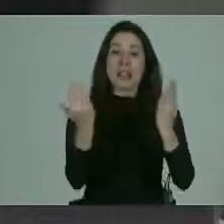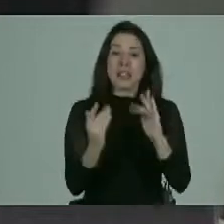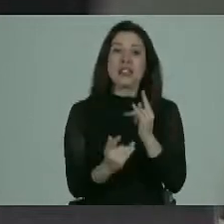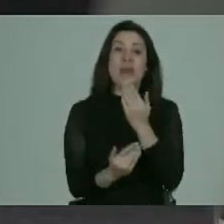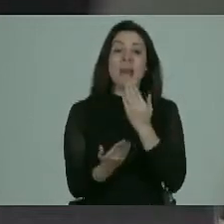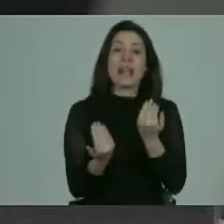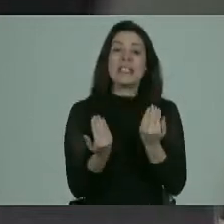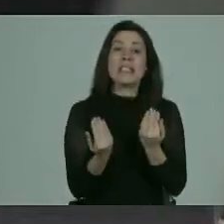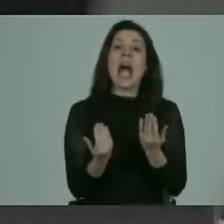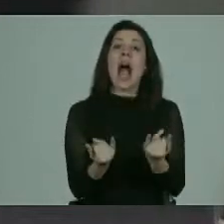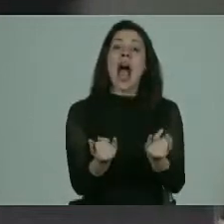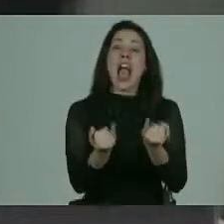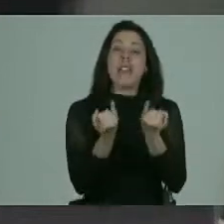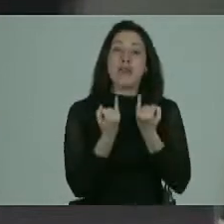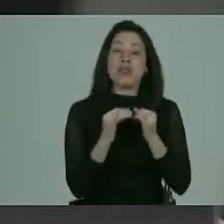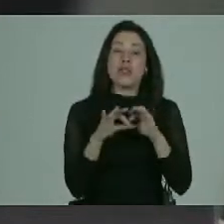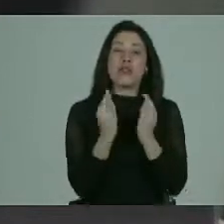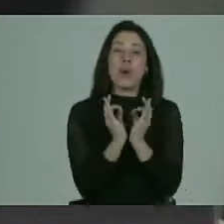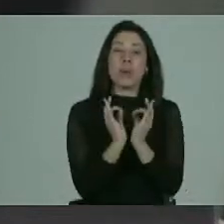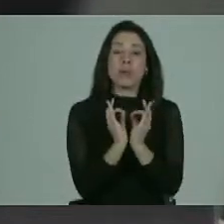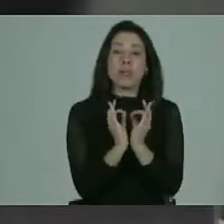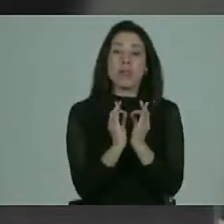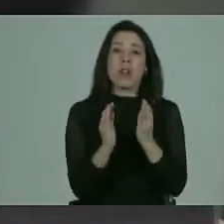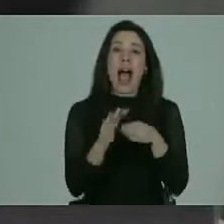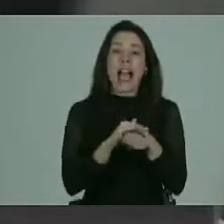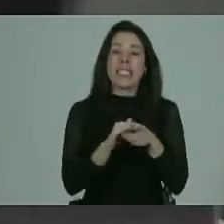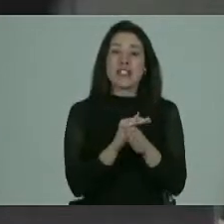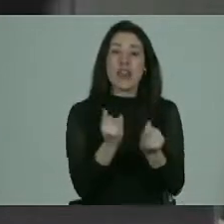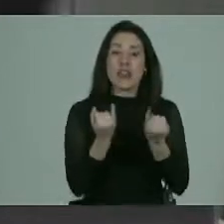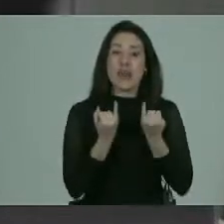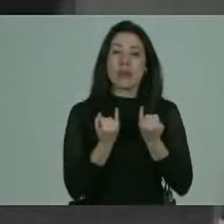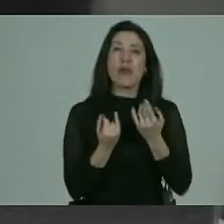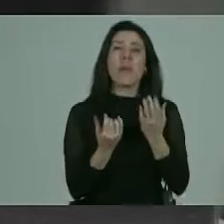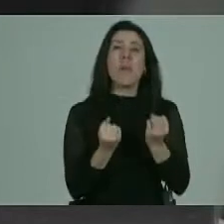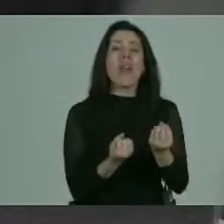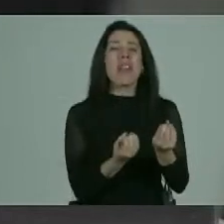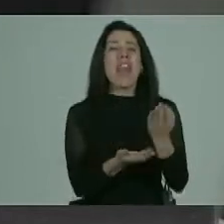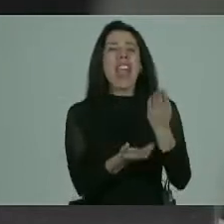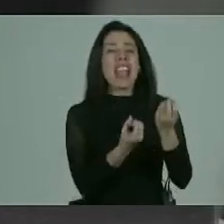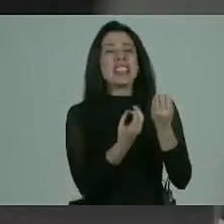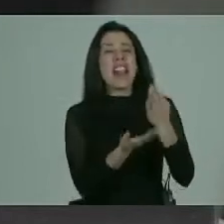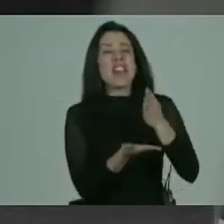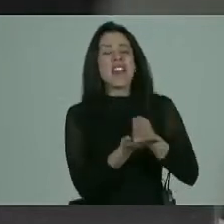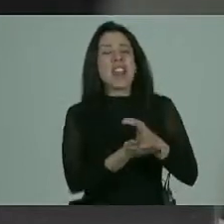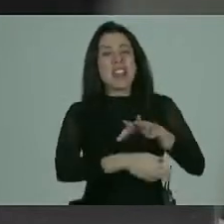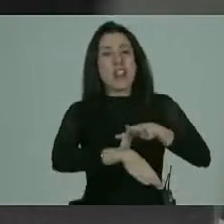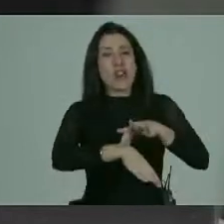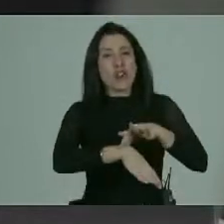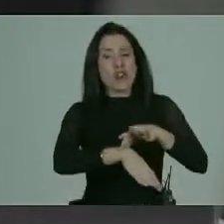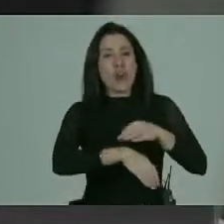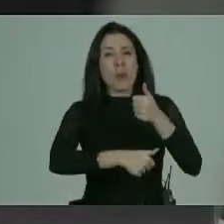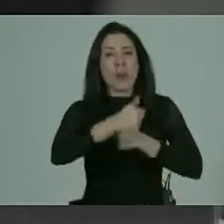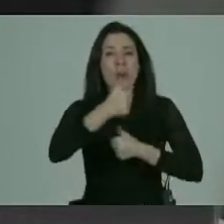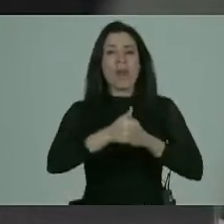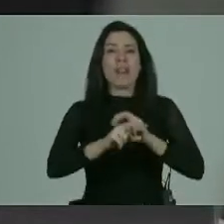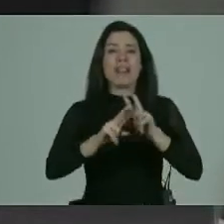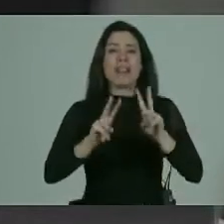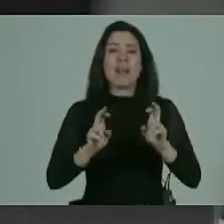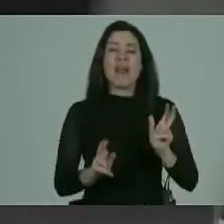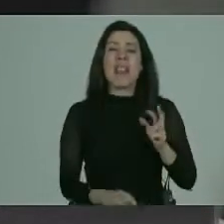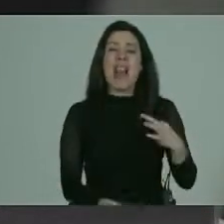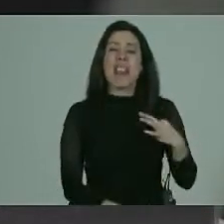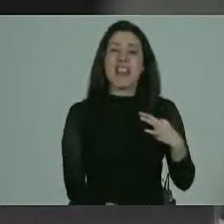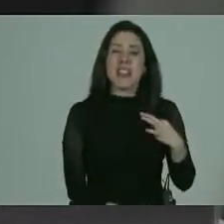información ¿puedes por favor enseñarles cuál es el deber del profesional o del médico de la salud frente a la